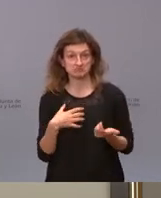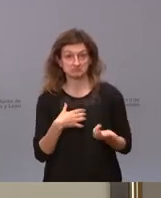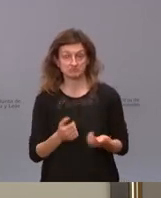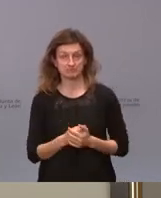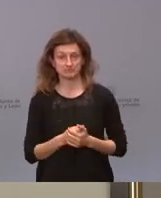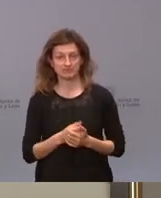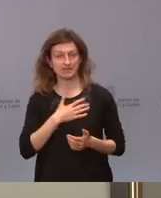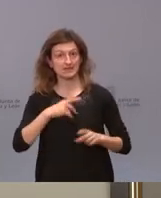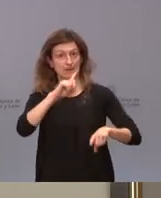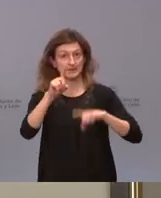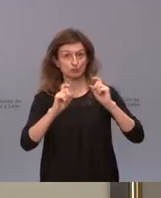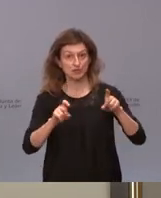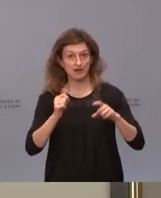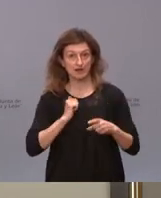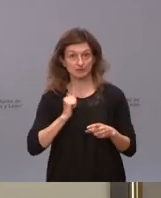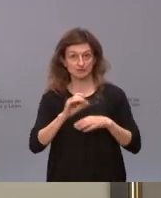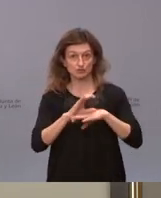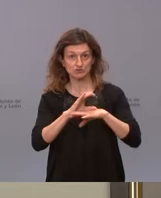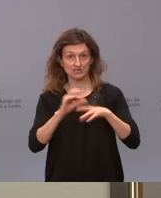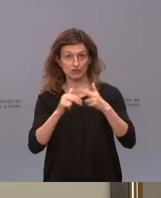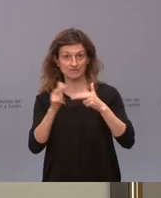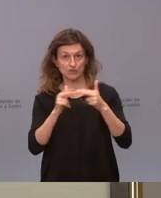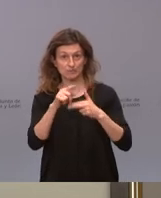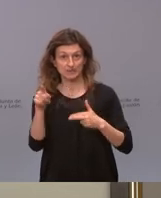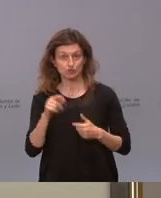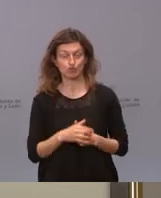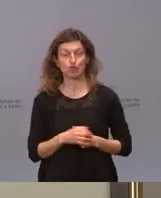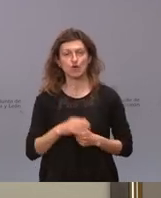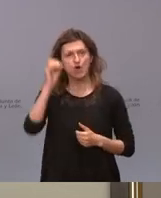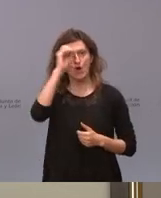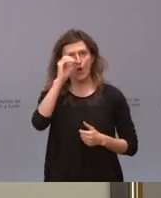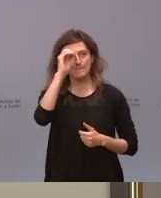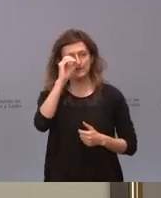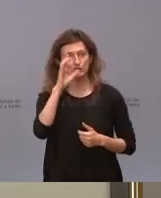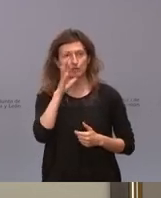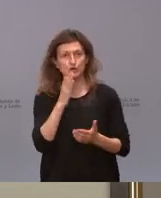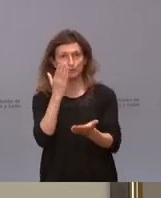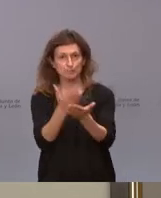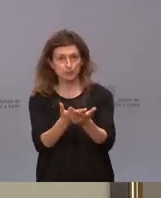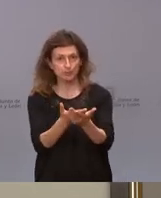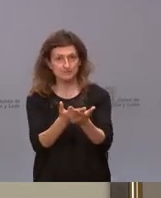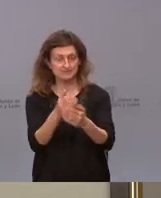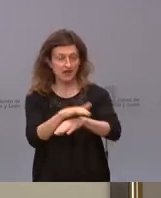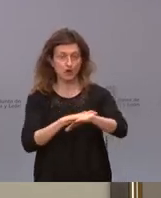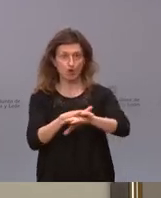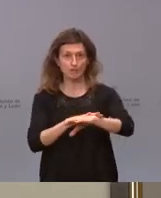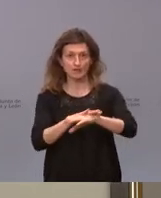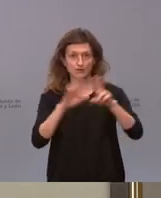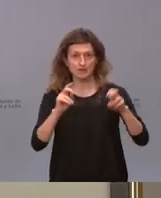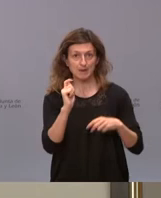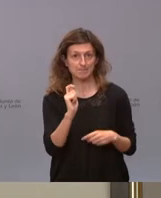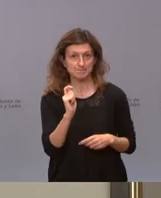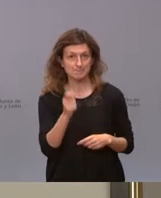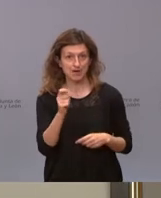quería preguntar aprovechando que estaba también el consejero de fomento qué opinión les merece la propuesta que ha enviado el gobierno sobre el pago de